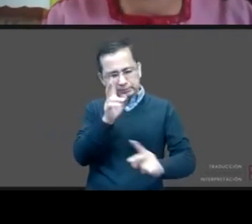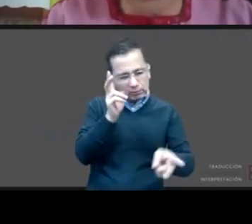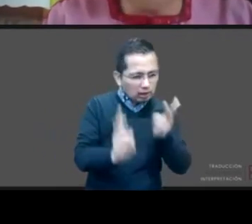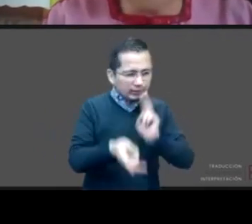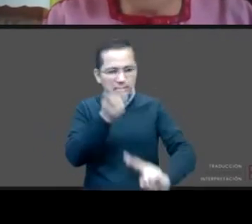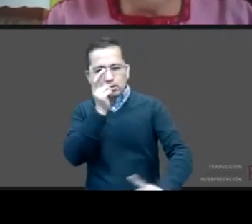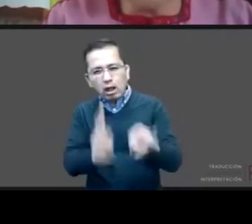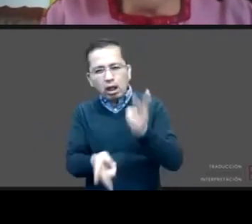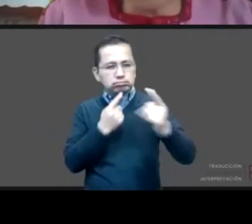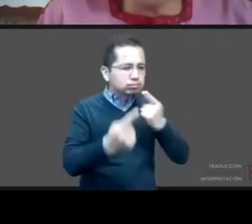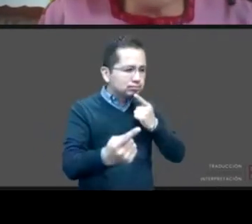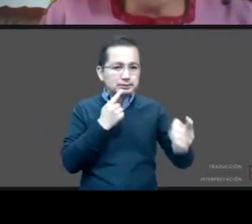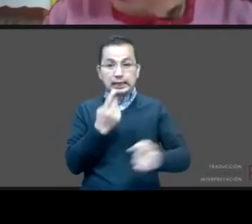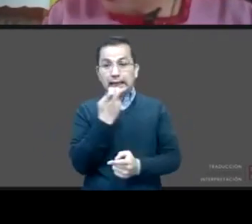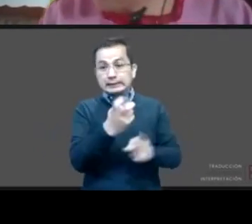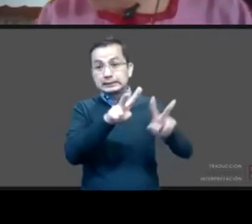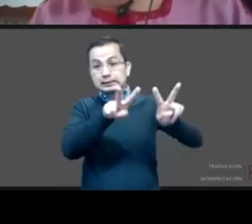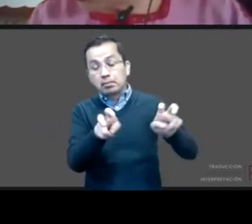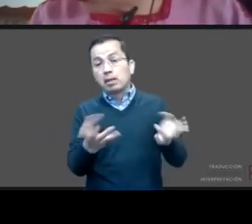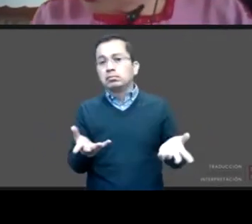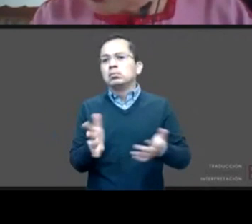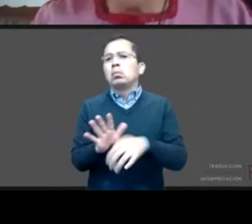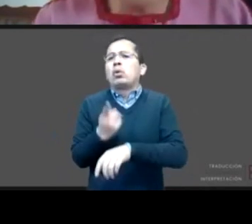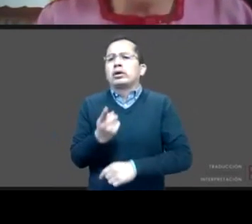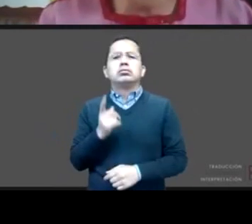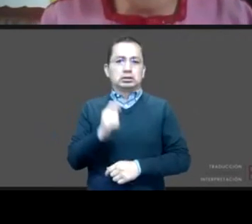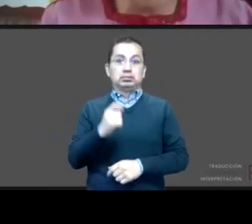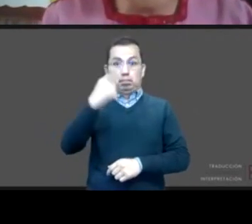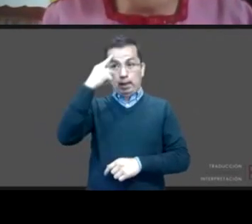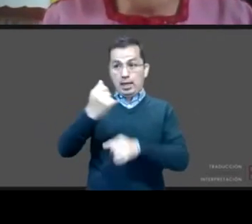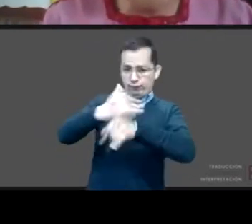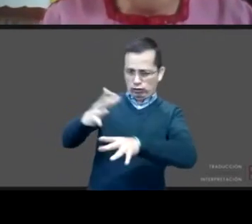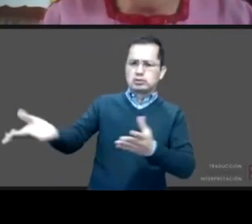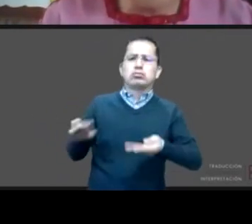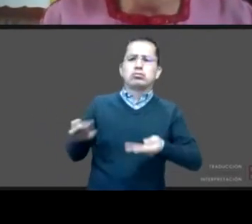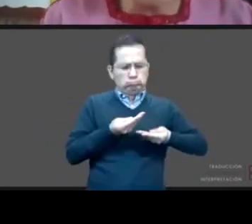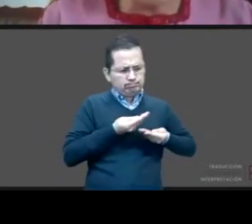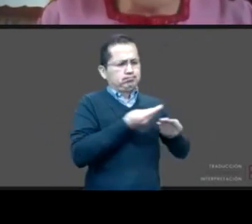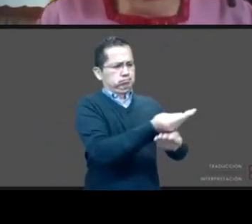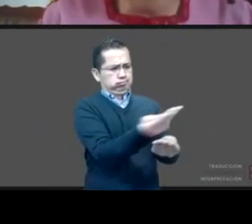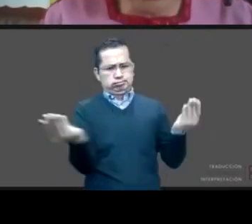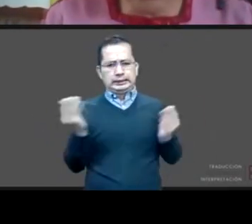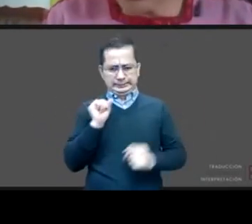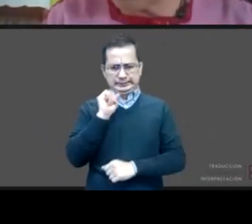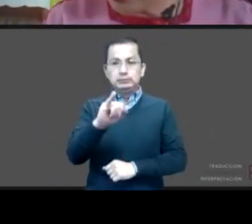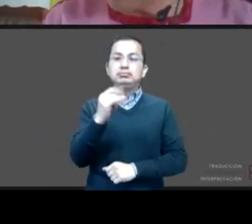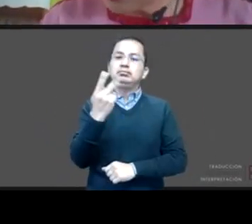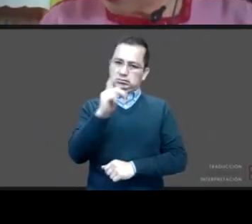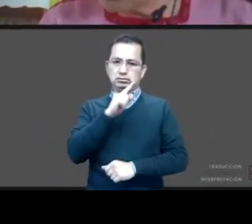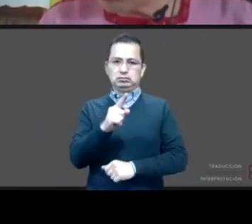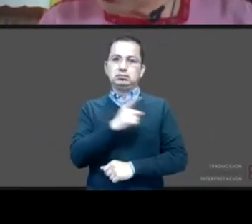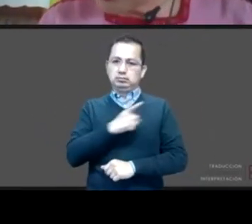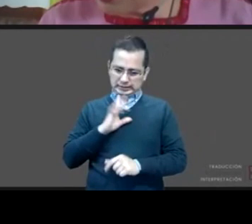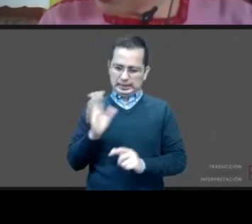para poder no solamente tener la información, sino ponernos en acción, ponernos a actuar.